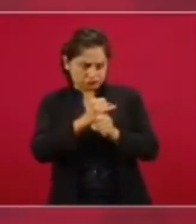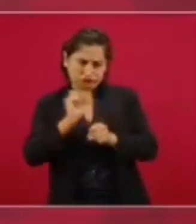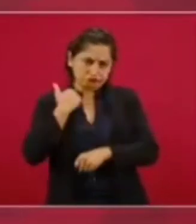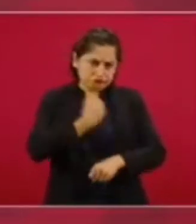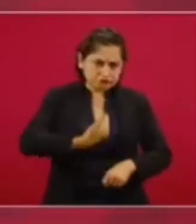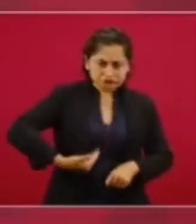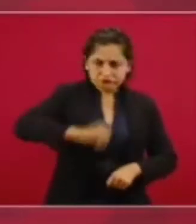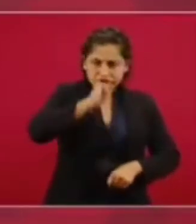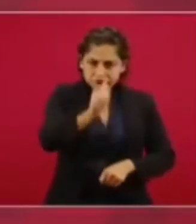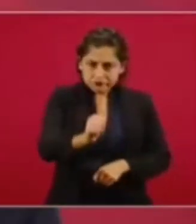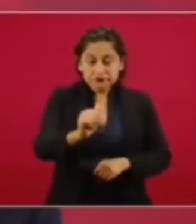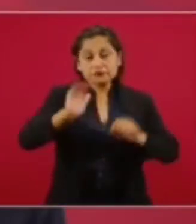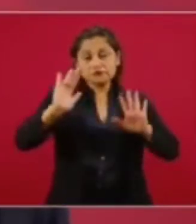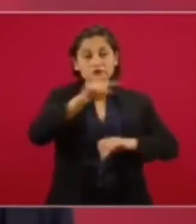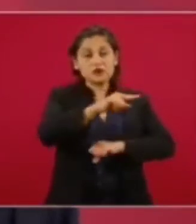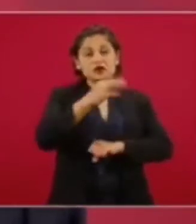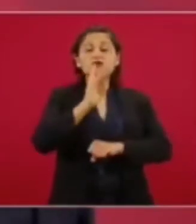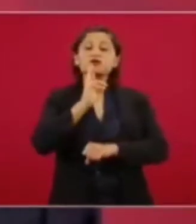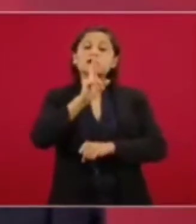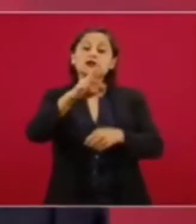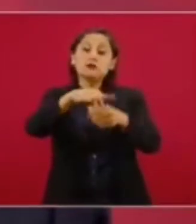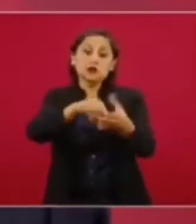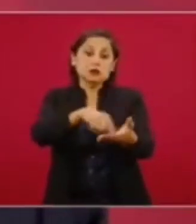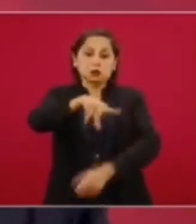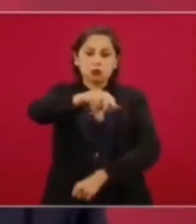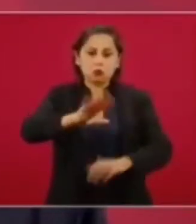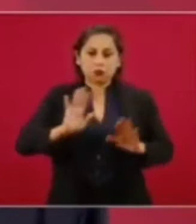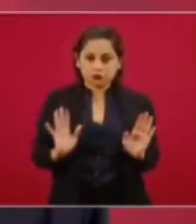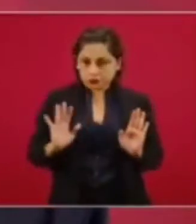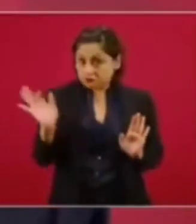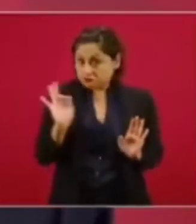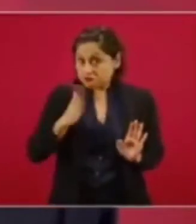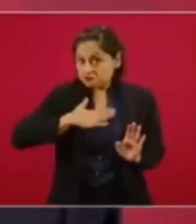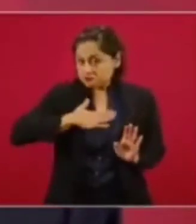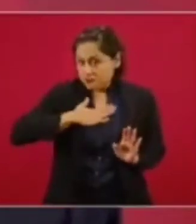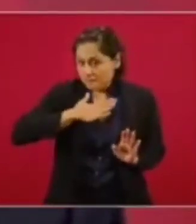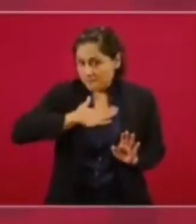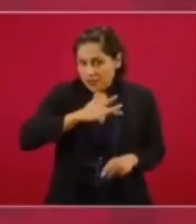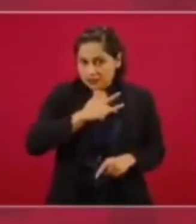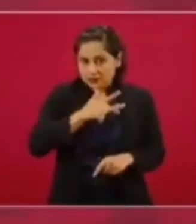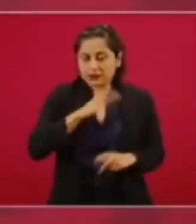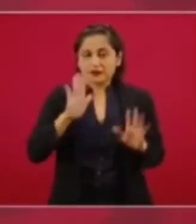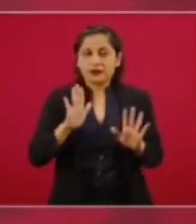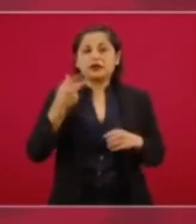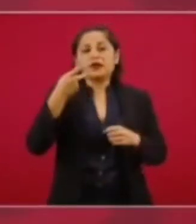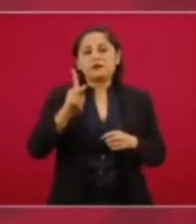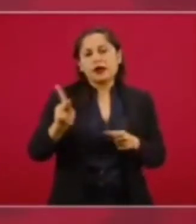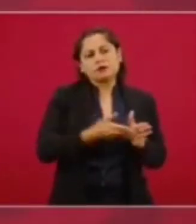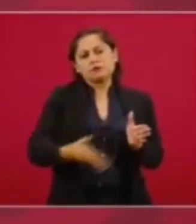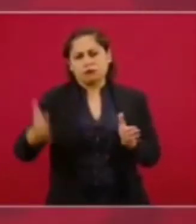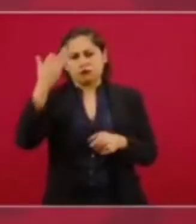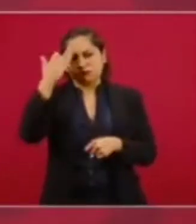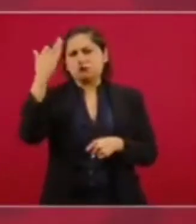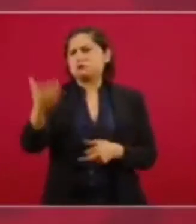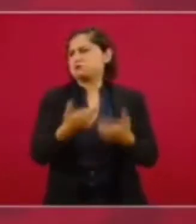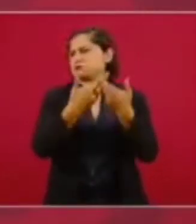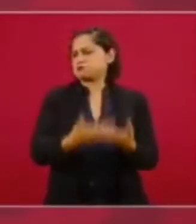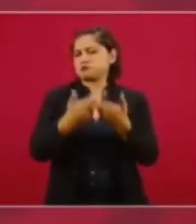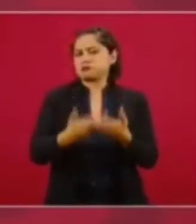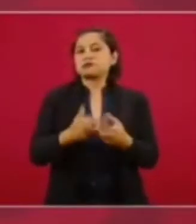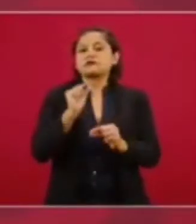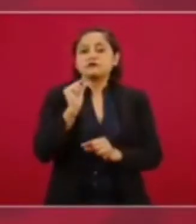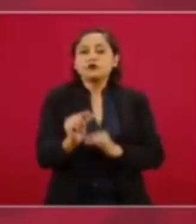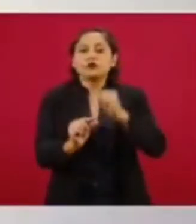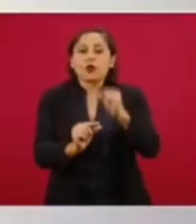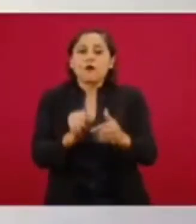Esa es mi interpretación y como hay tiempo, pues ahí se va a ir aclarando. Lo importante